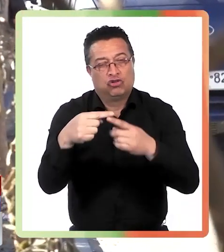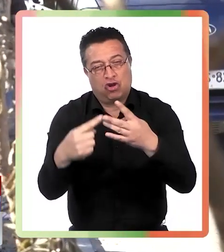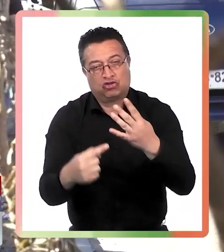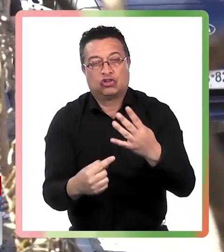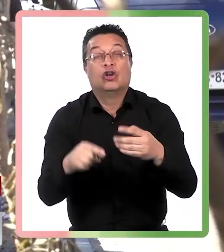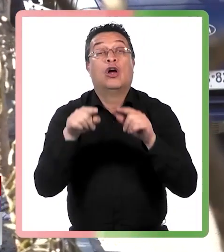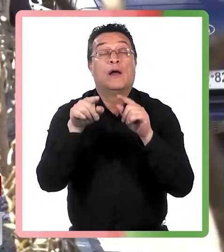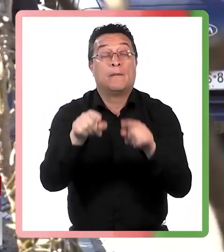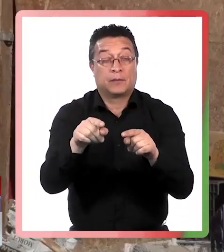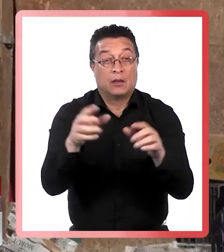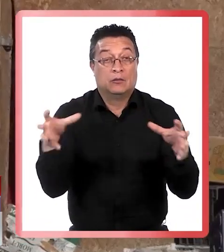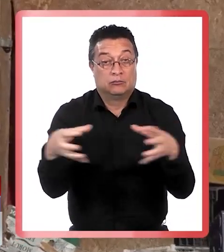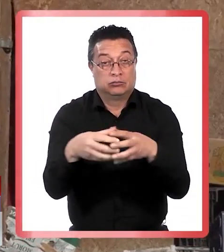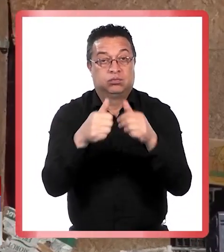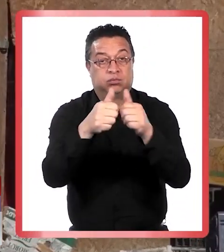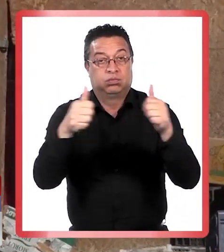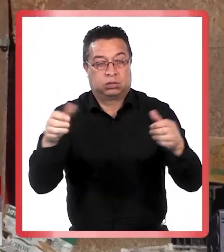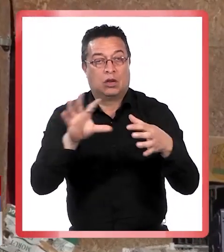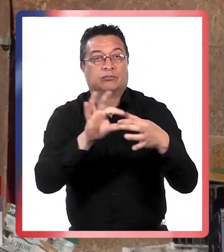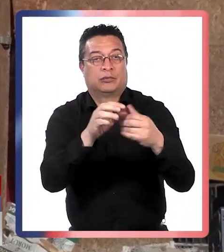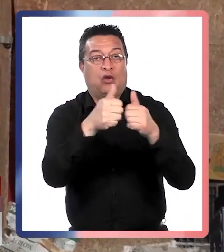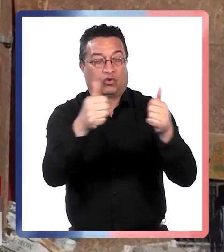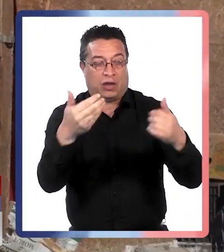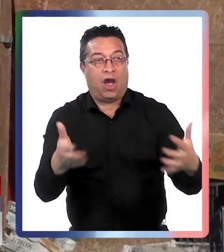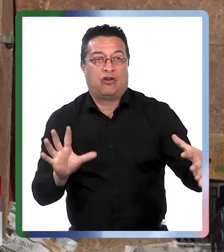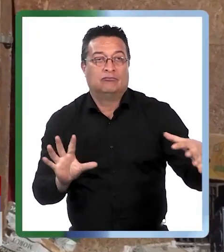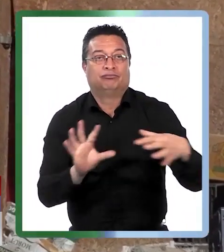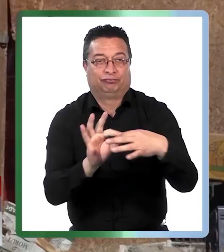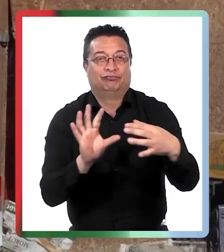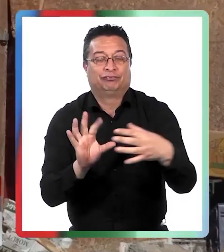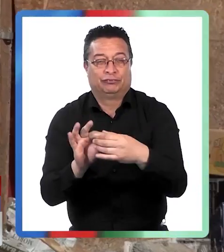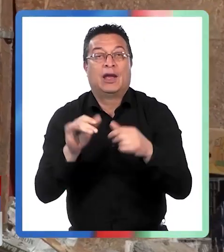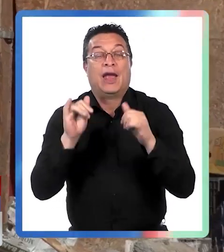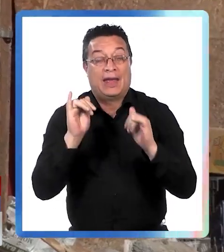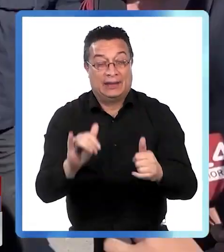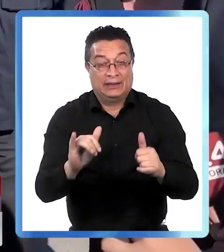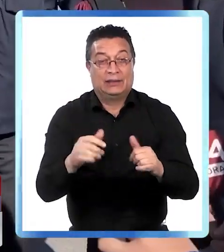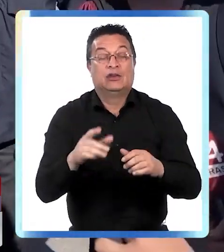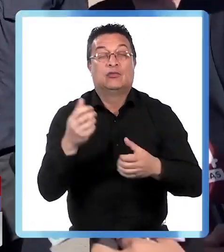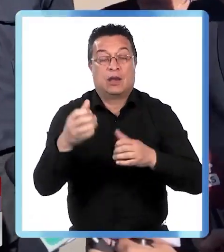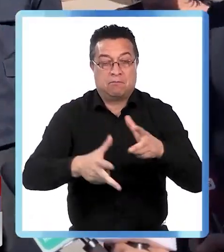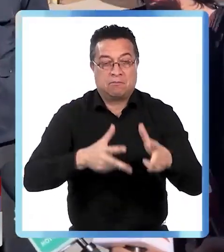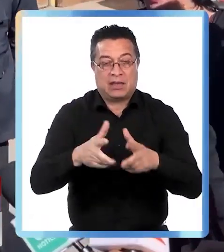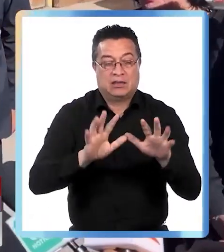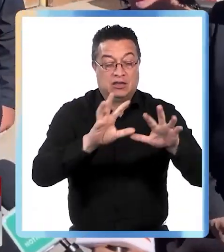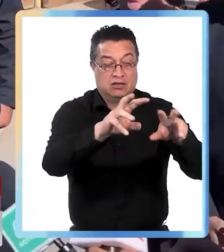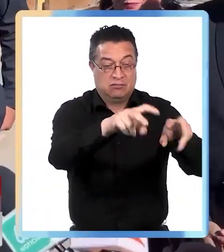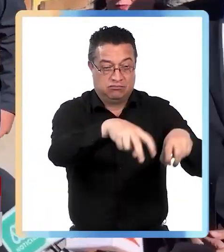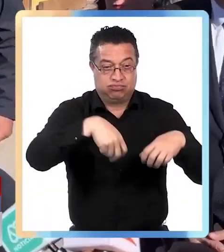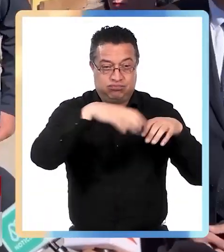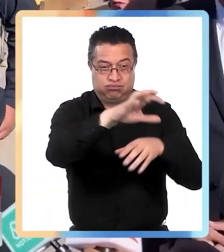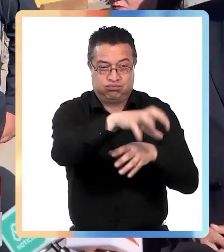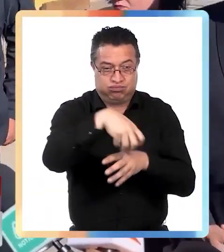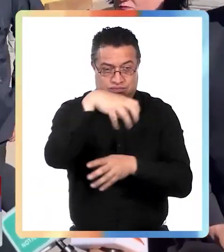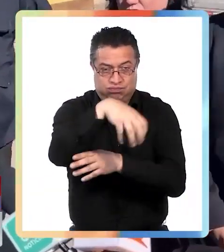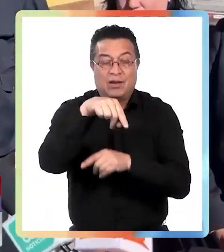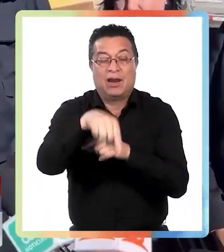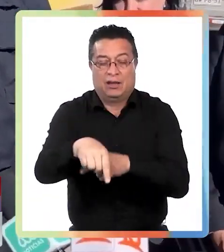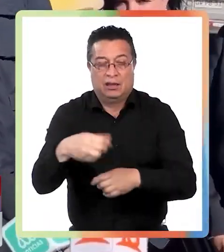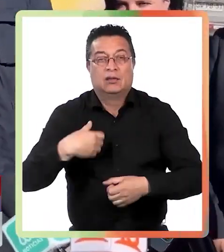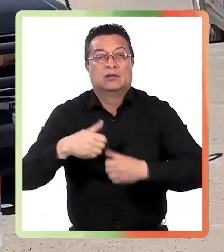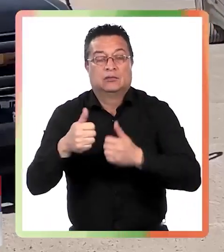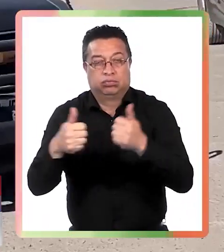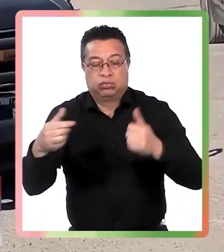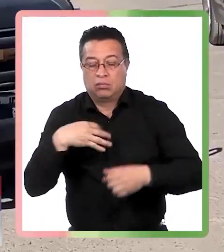Vínculos de la banda con autoridades comunales vigentes y el uso de una máquina retroexcavadora fueron antecedentes que las